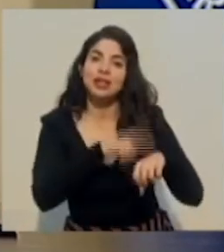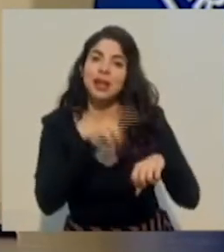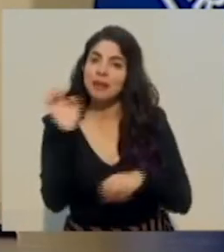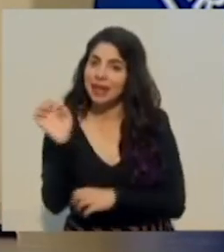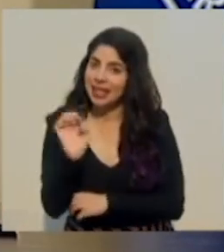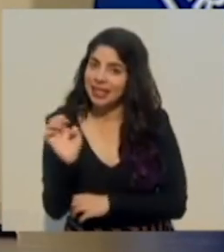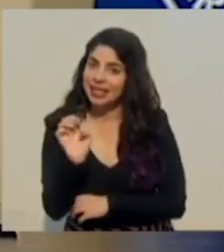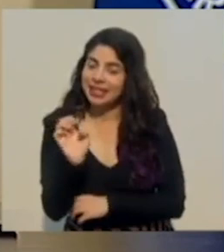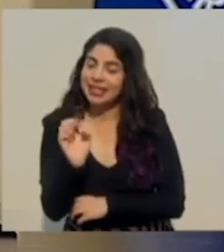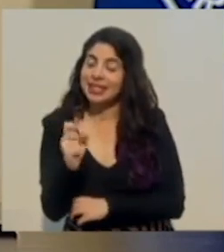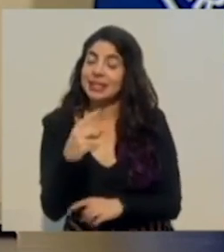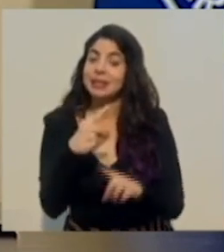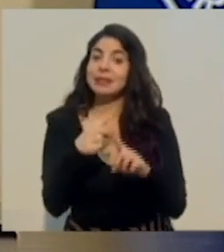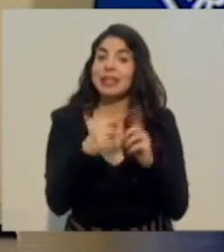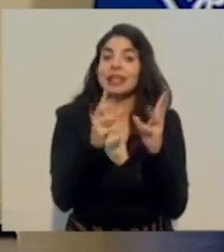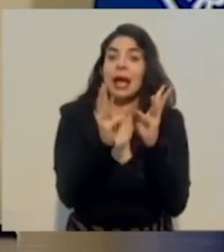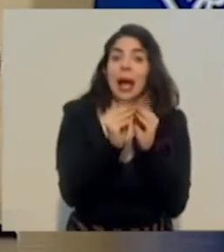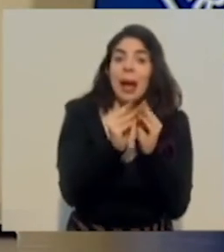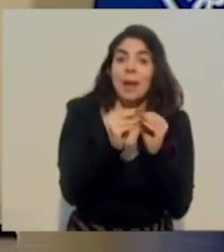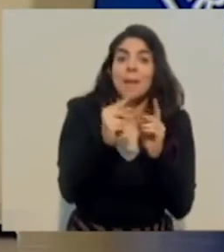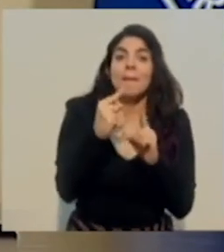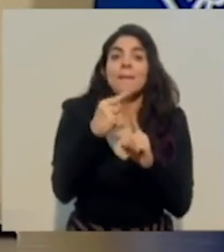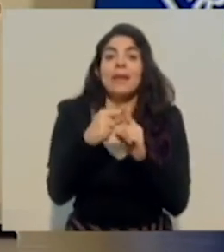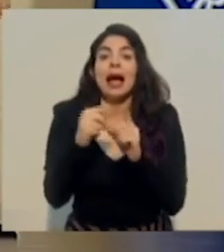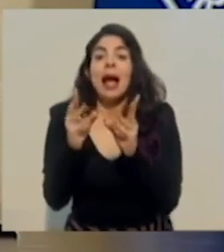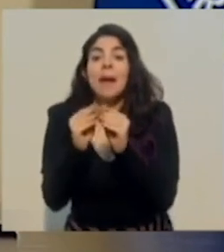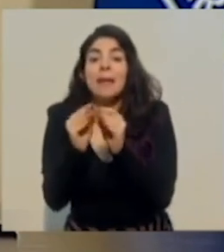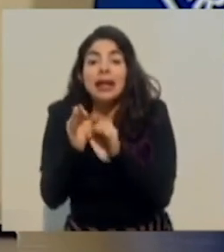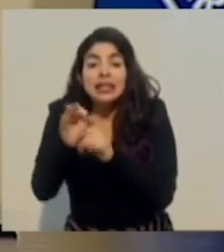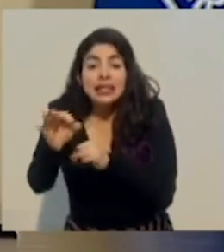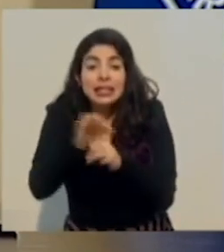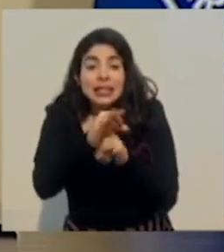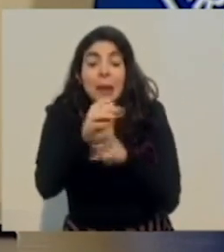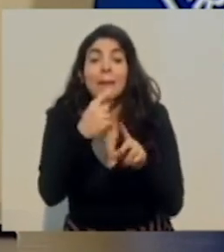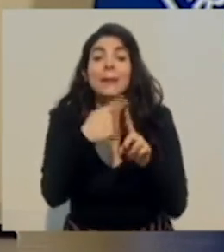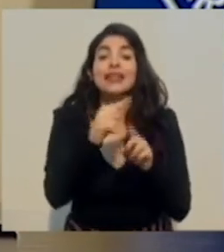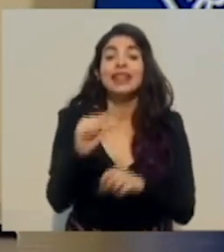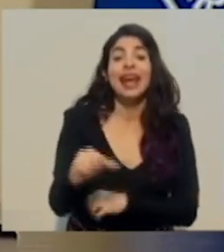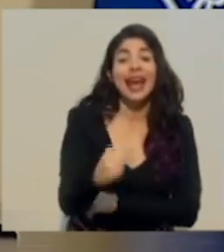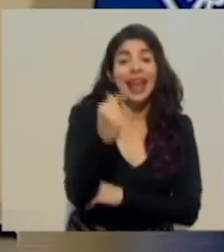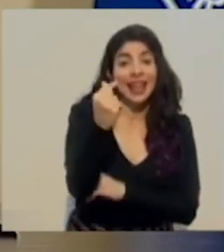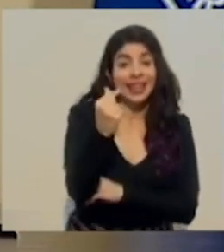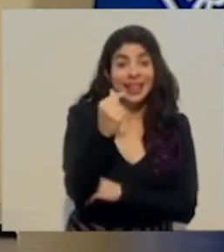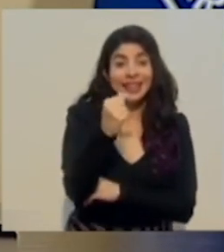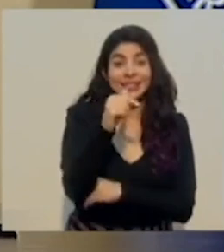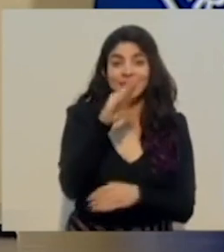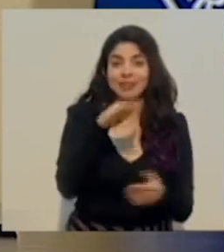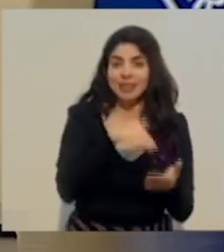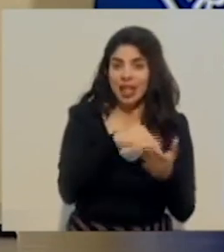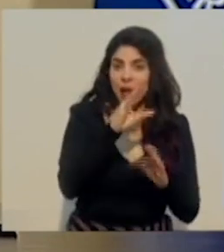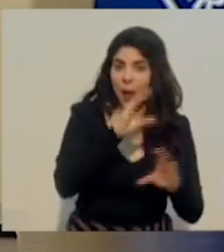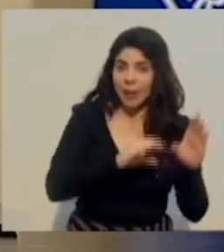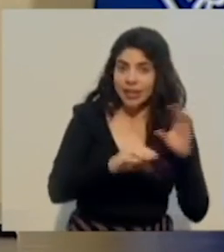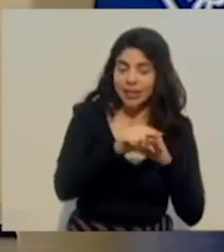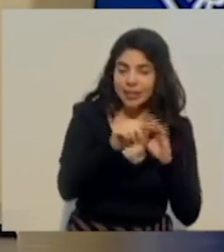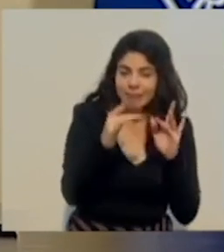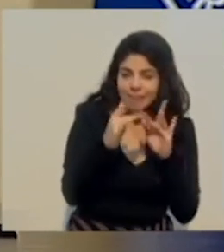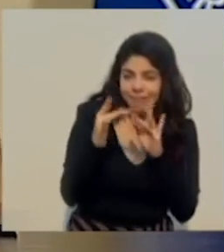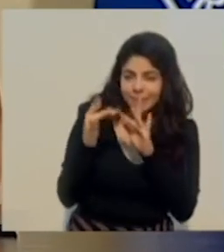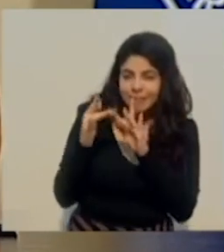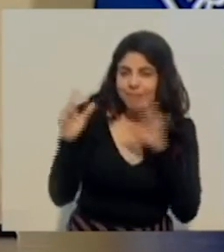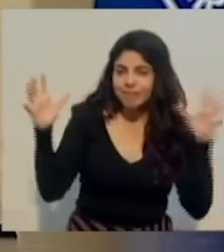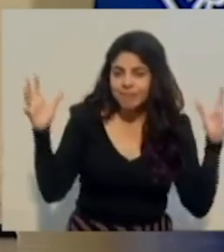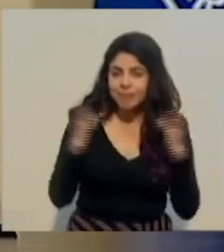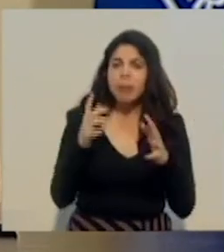las cámaras, con las cámaras locales, con los gerentes de los centros comerciales, para ubicar esas